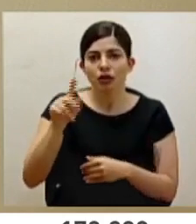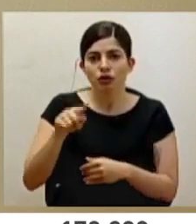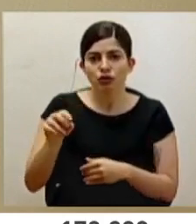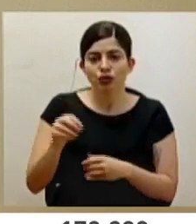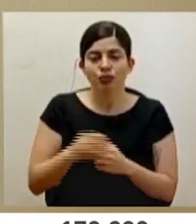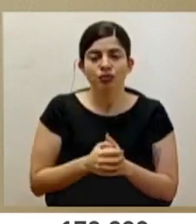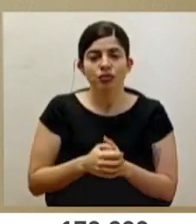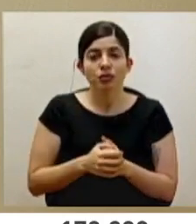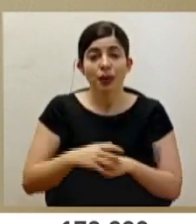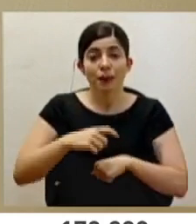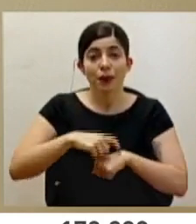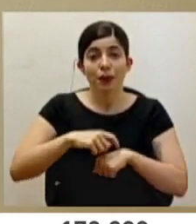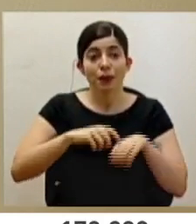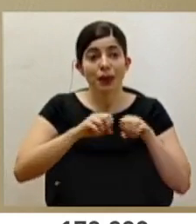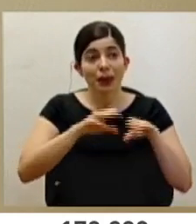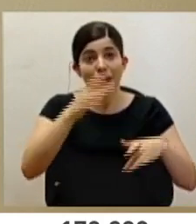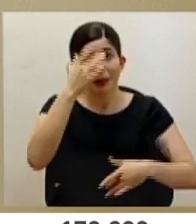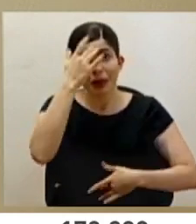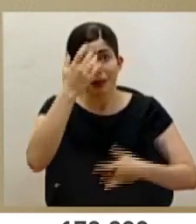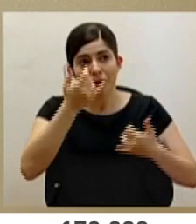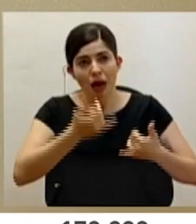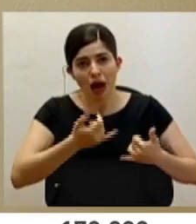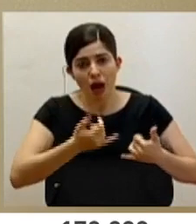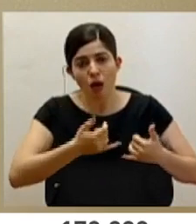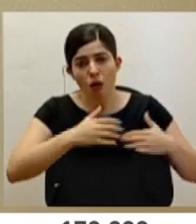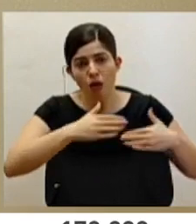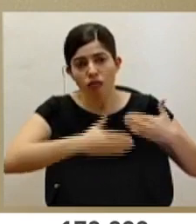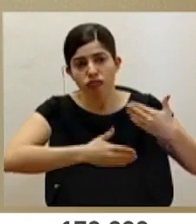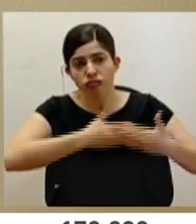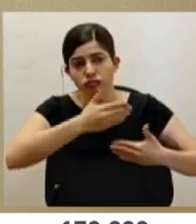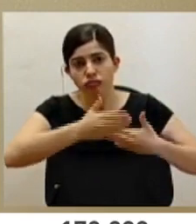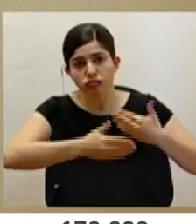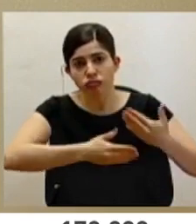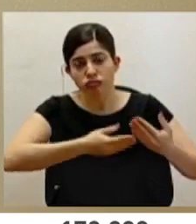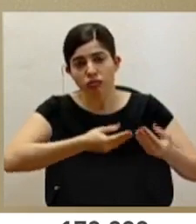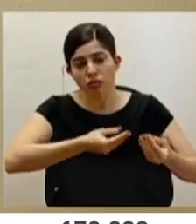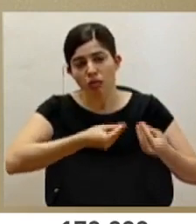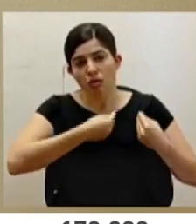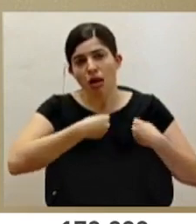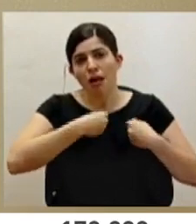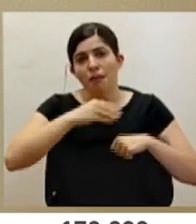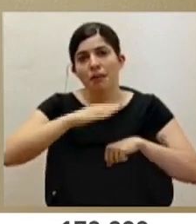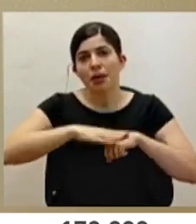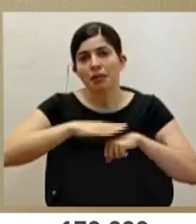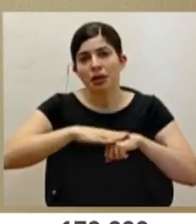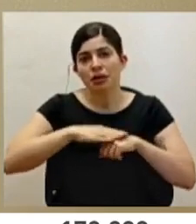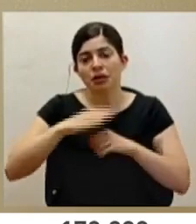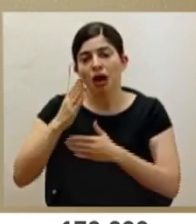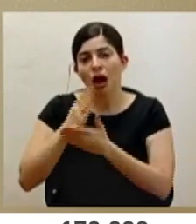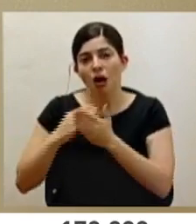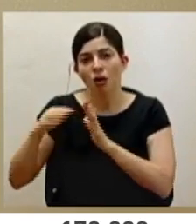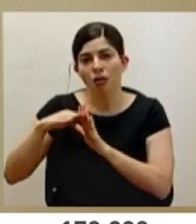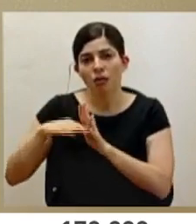Los momentos epidemiológicos que estamos viviendo permiten tomar ciertas medidas.